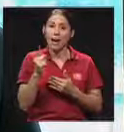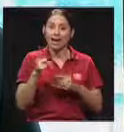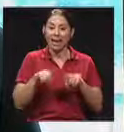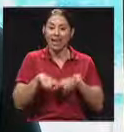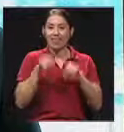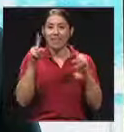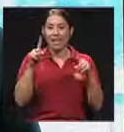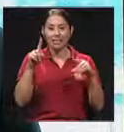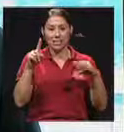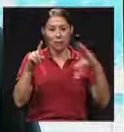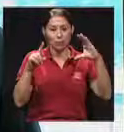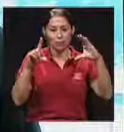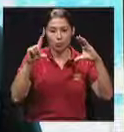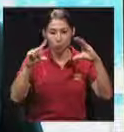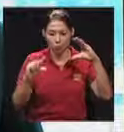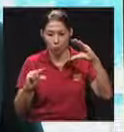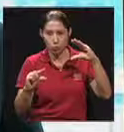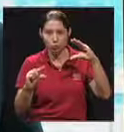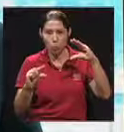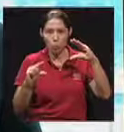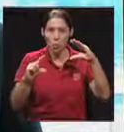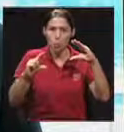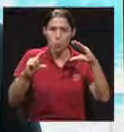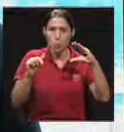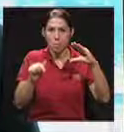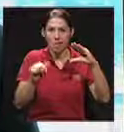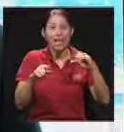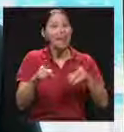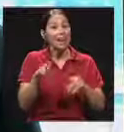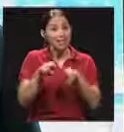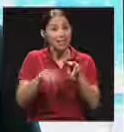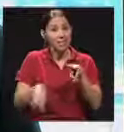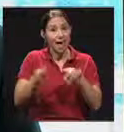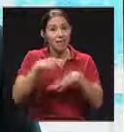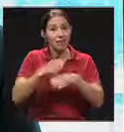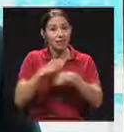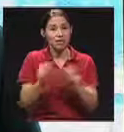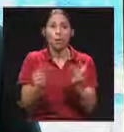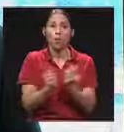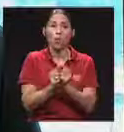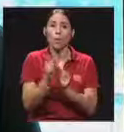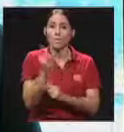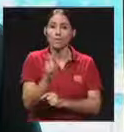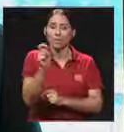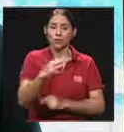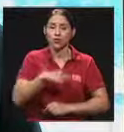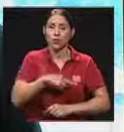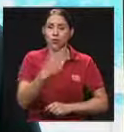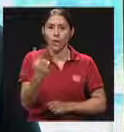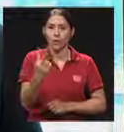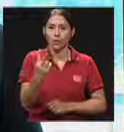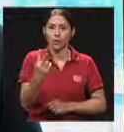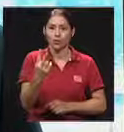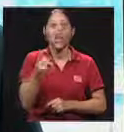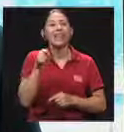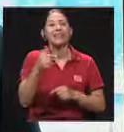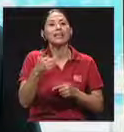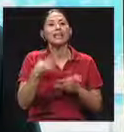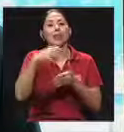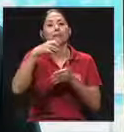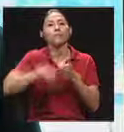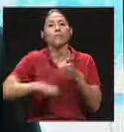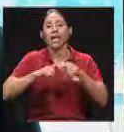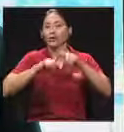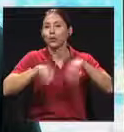diferencia de ingresos. La ventaja de hacerlo en un fondo de pensiones voluntario es que tiene una exoneración